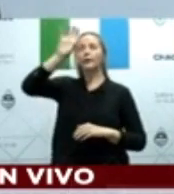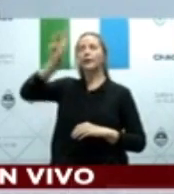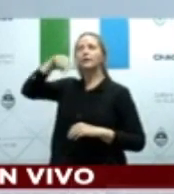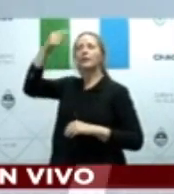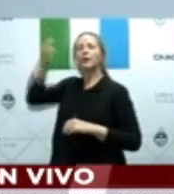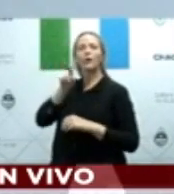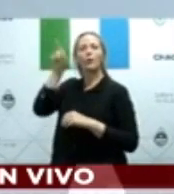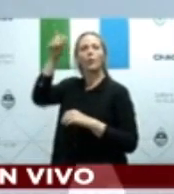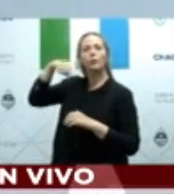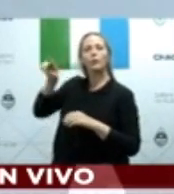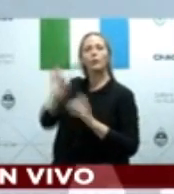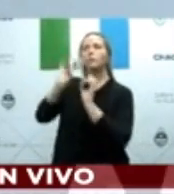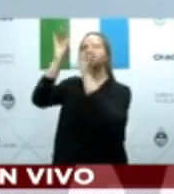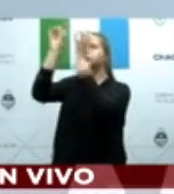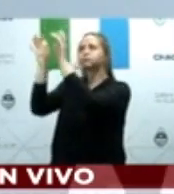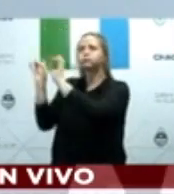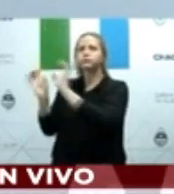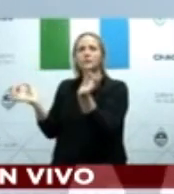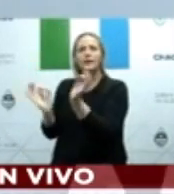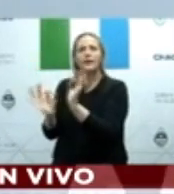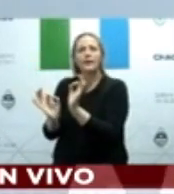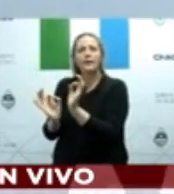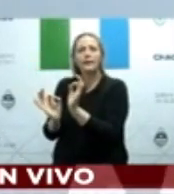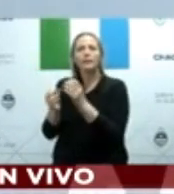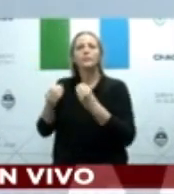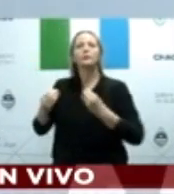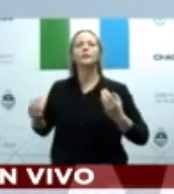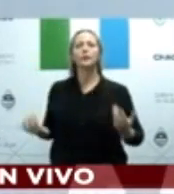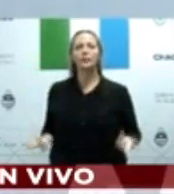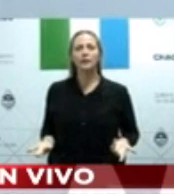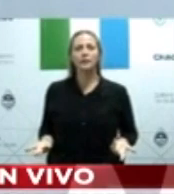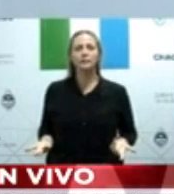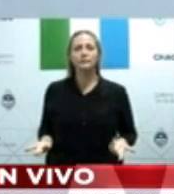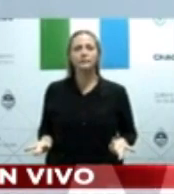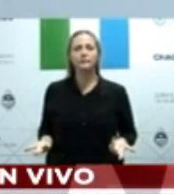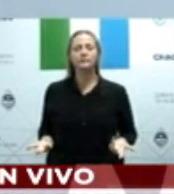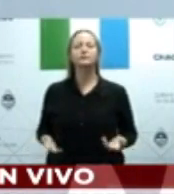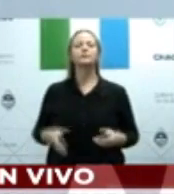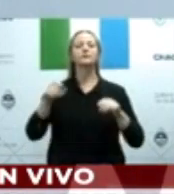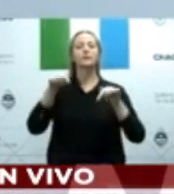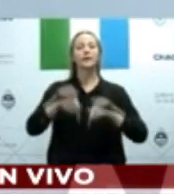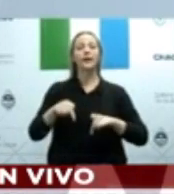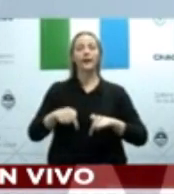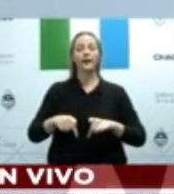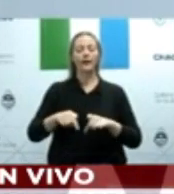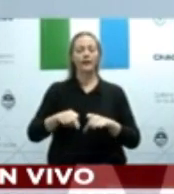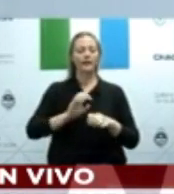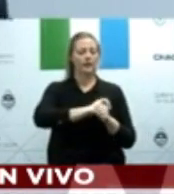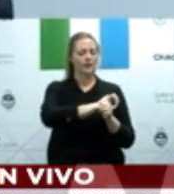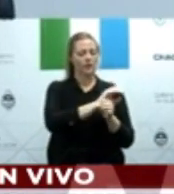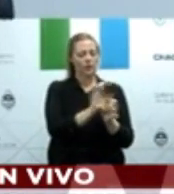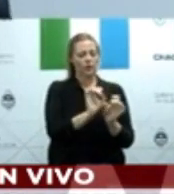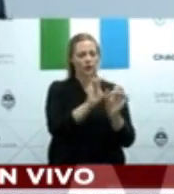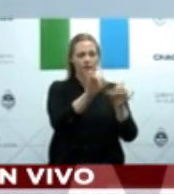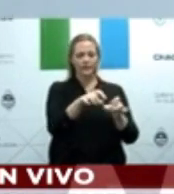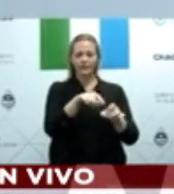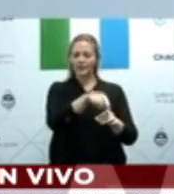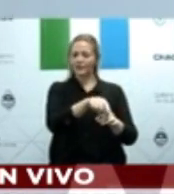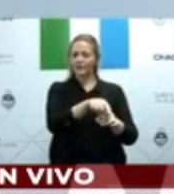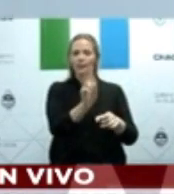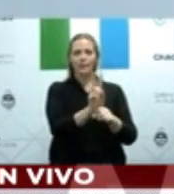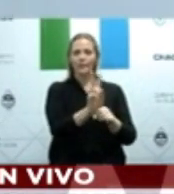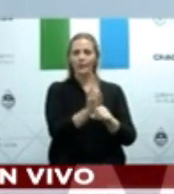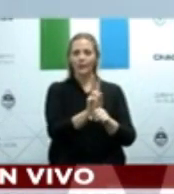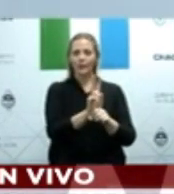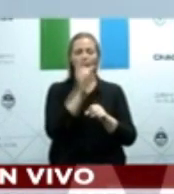Pero la verdad es que el virus es letal en términos del impacto que ocasiona y lo